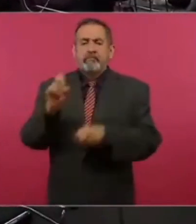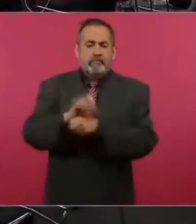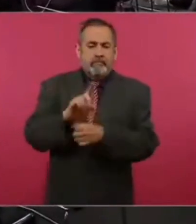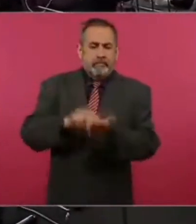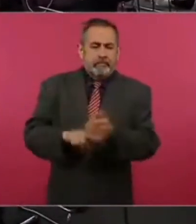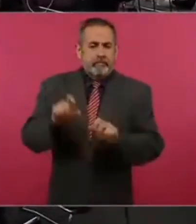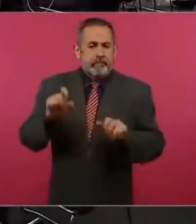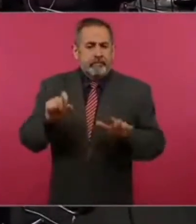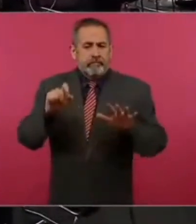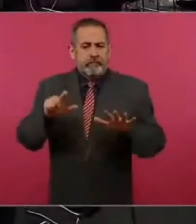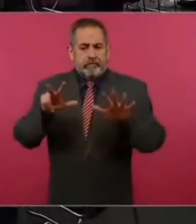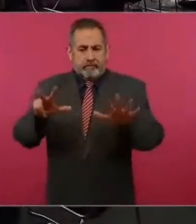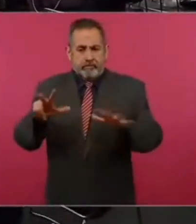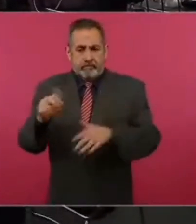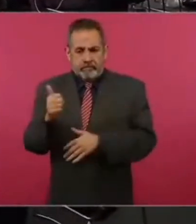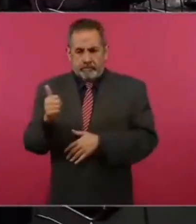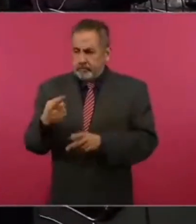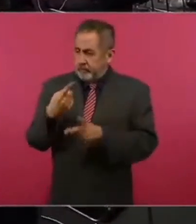28 de agosto.